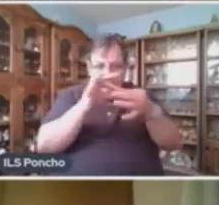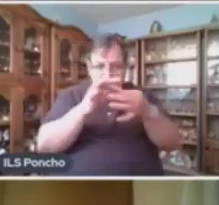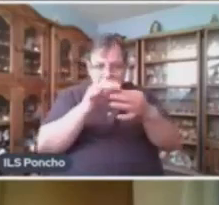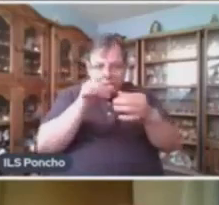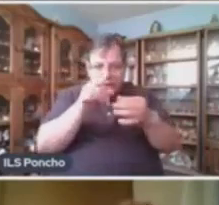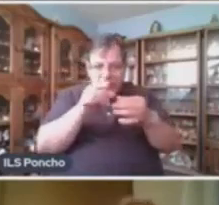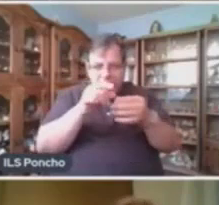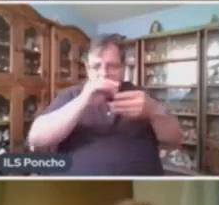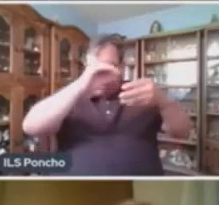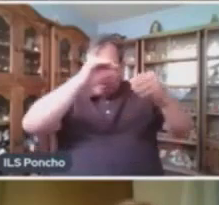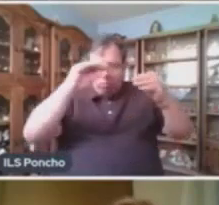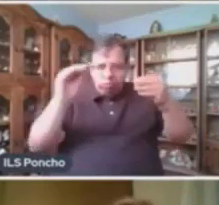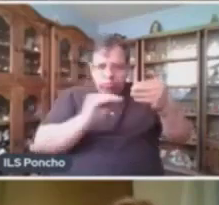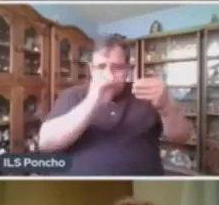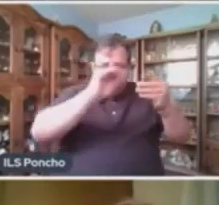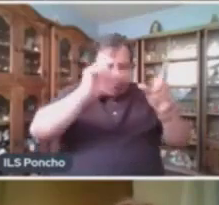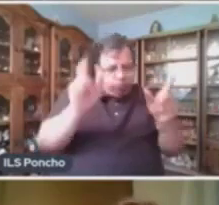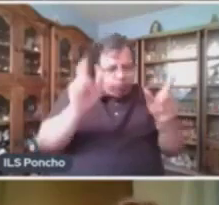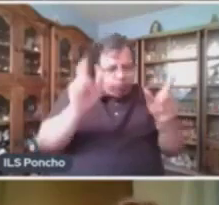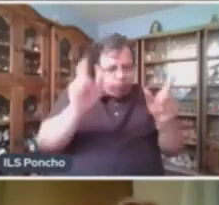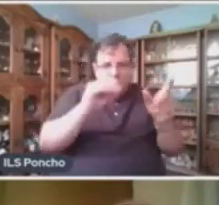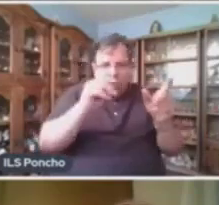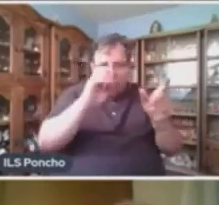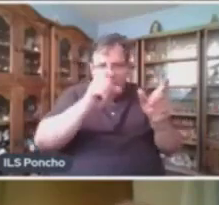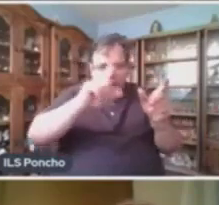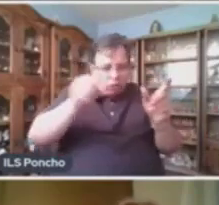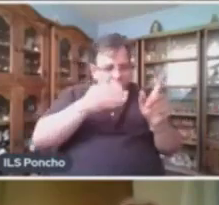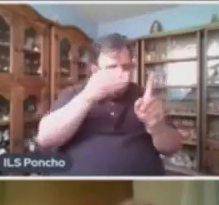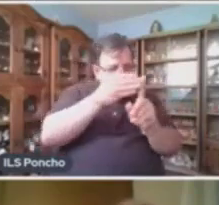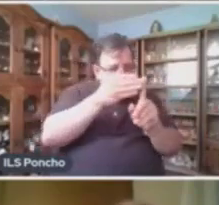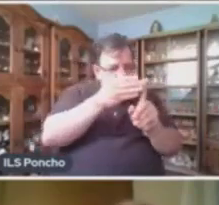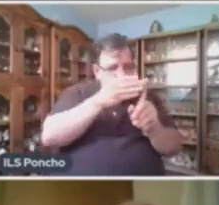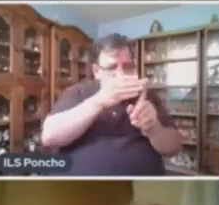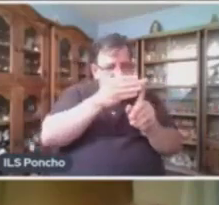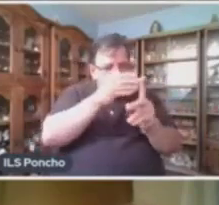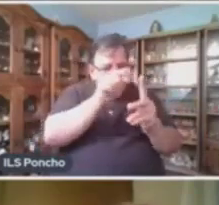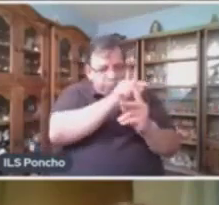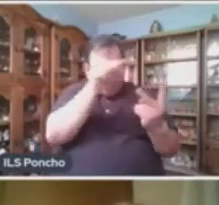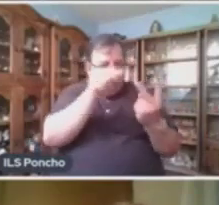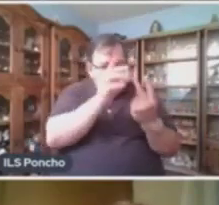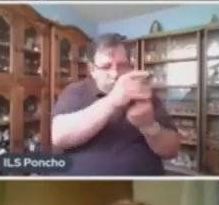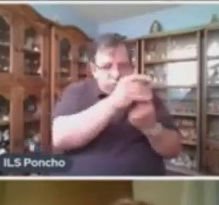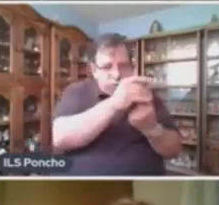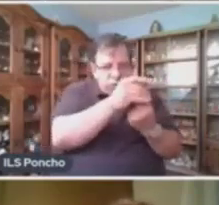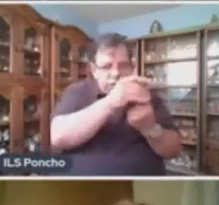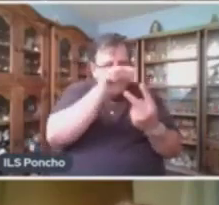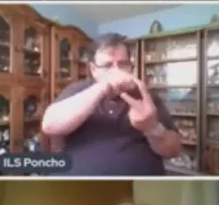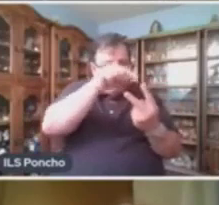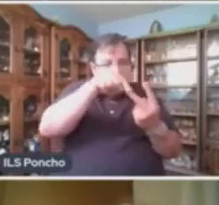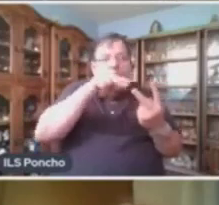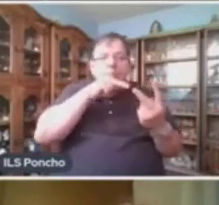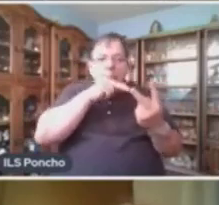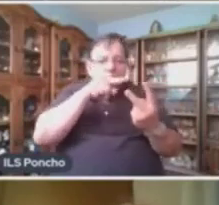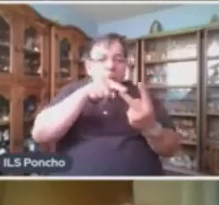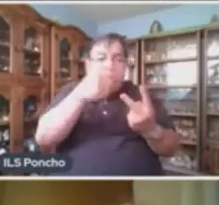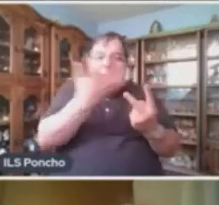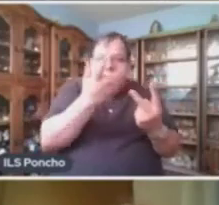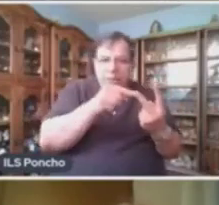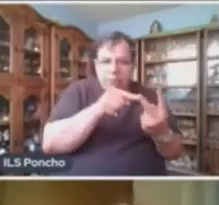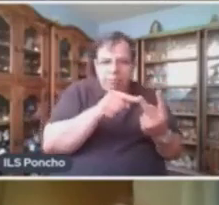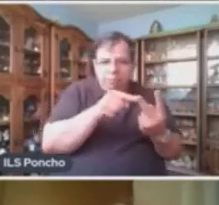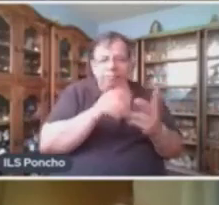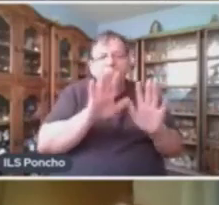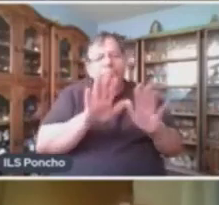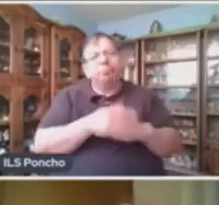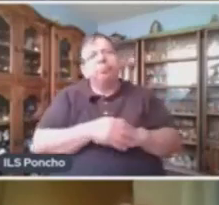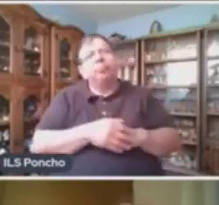tienen también los enunciados Complemento directo Objeto directo Recibe la acción del verbo El otro día fui